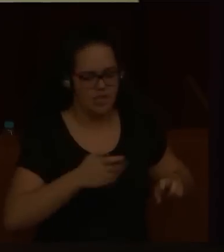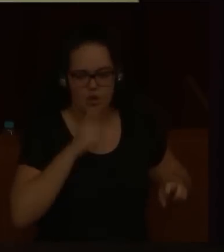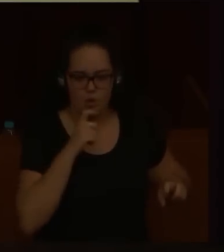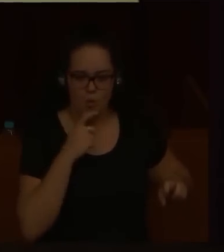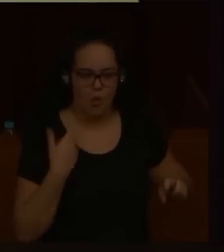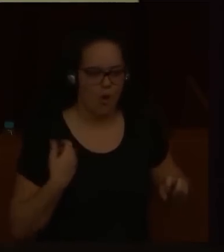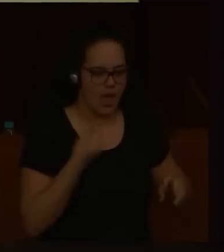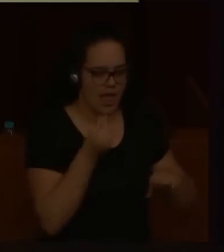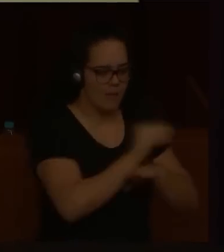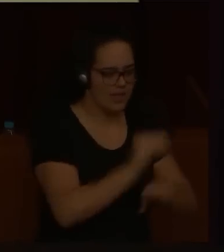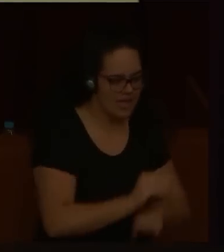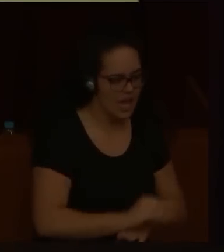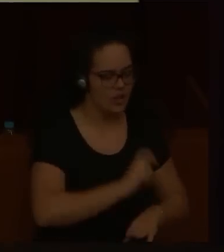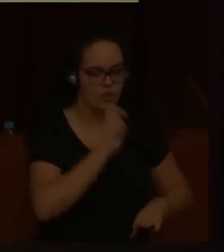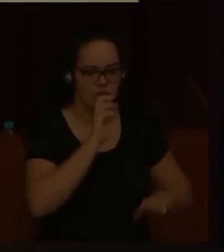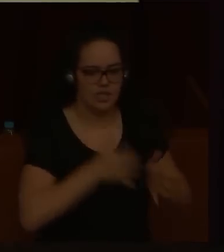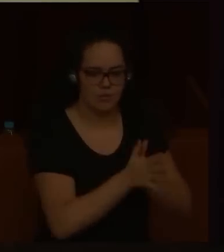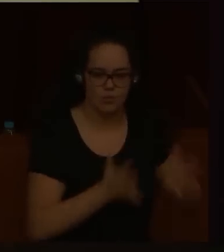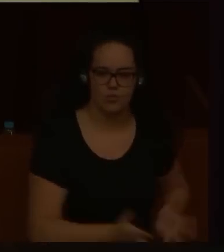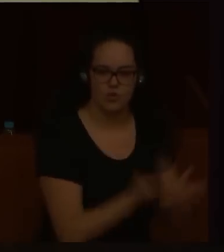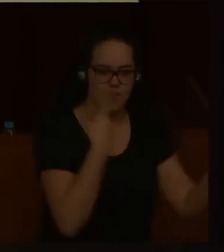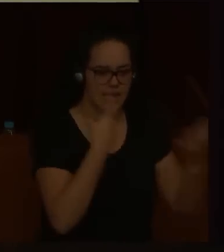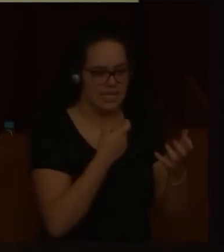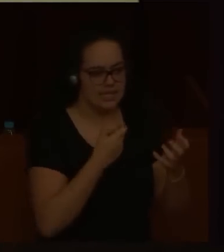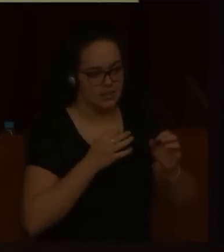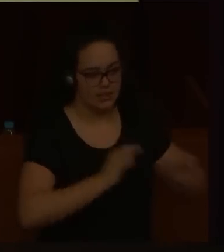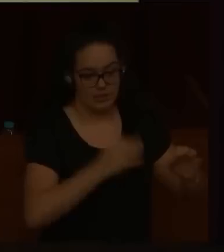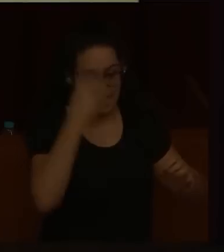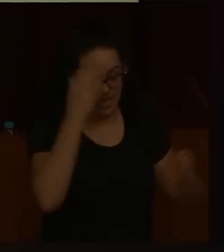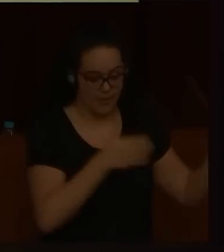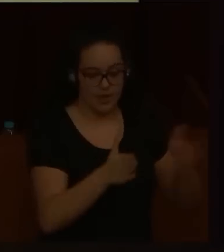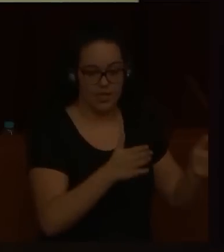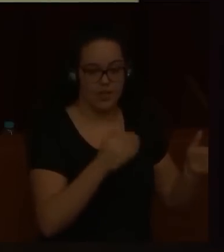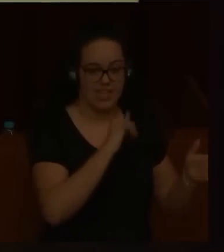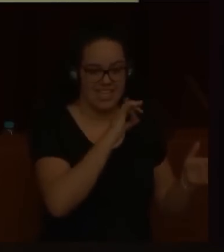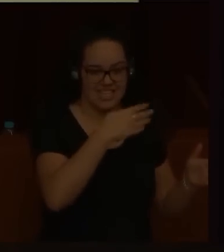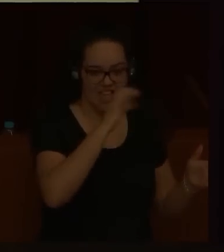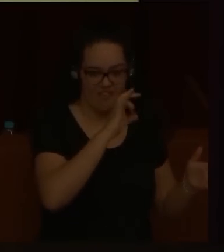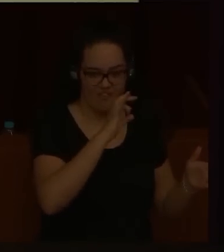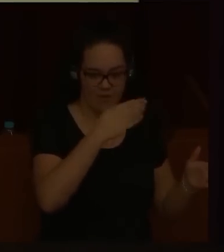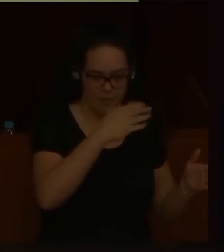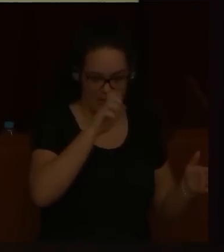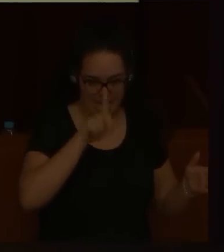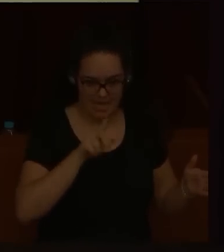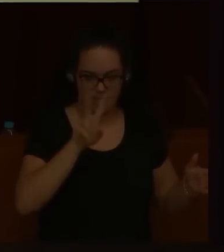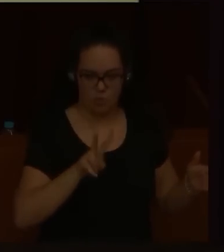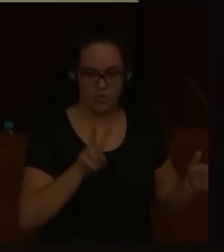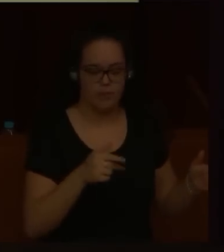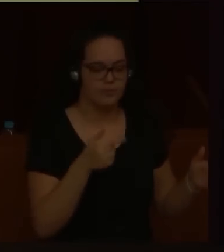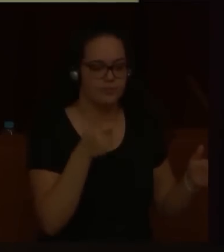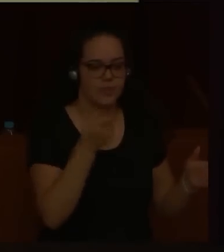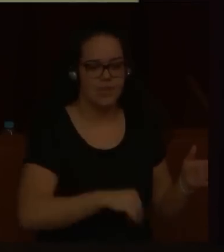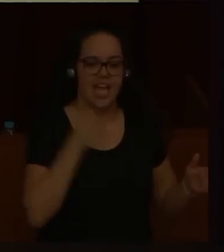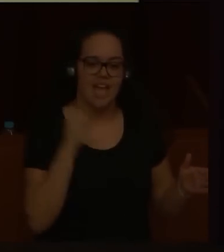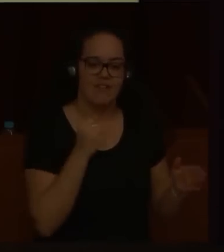mecenazgo e impulso de las artes durante el reinado de Isabel II. Desde 2003 hasta 2014 fue jefe de